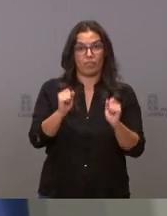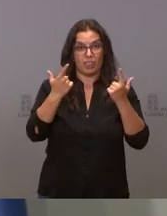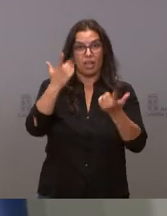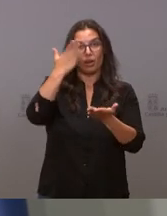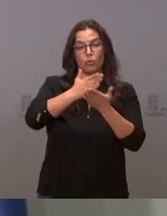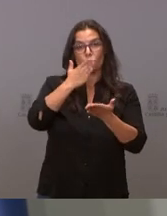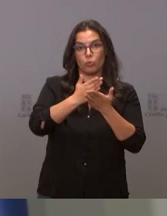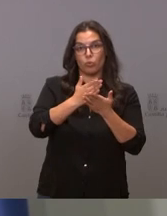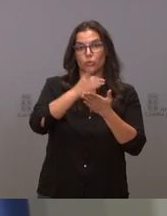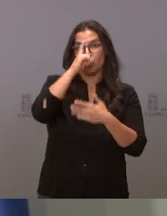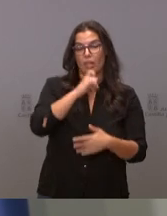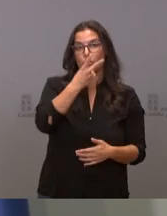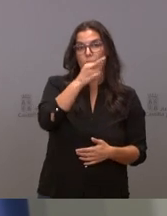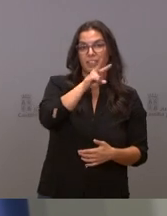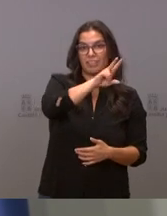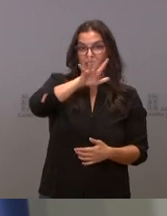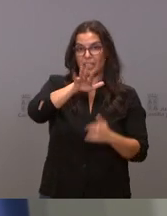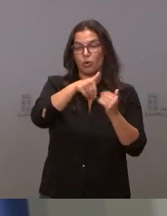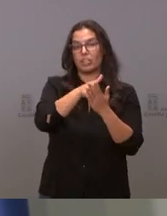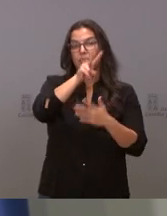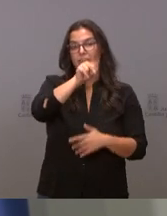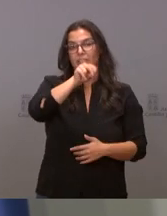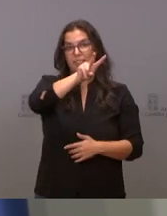2025-2026.